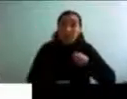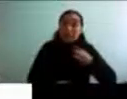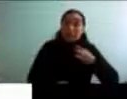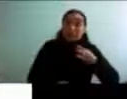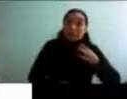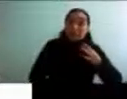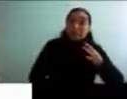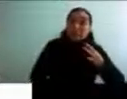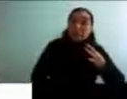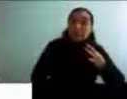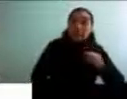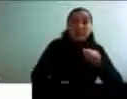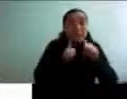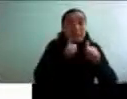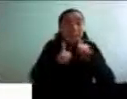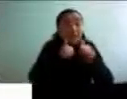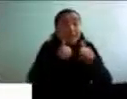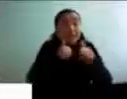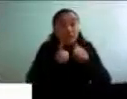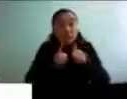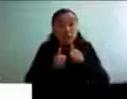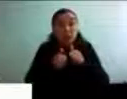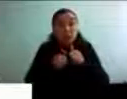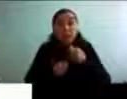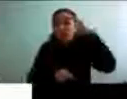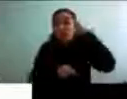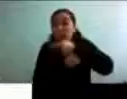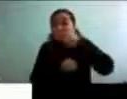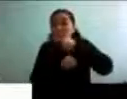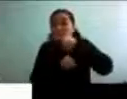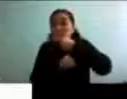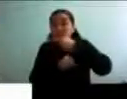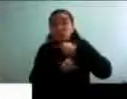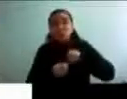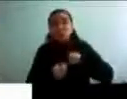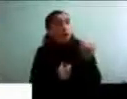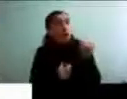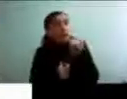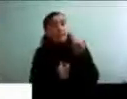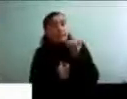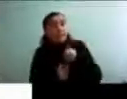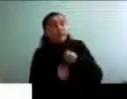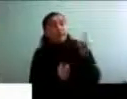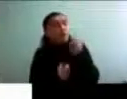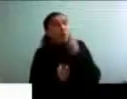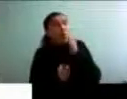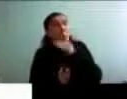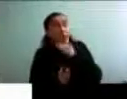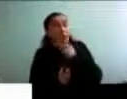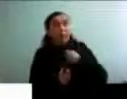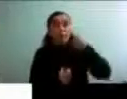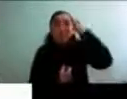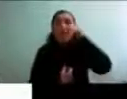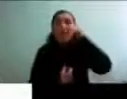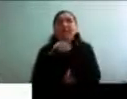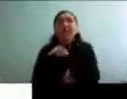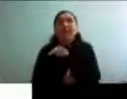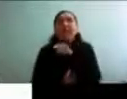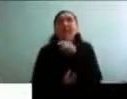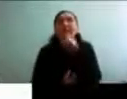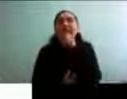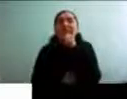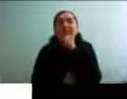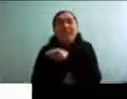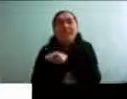que corren mucho riesgo, que les conculquen su autonomía, ¿no? Que vengan los demás y se la quiten y que piensen que porque esa persona,